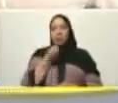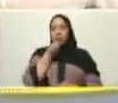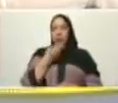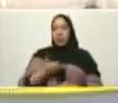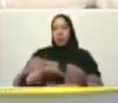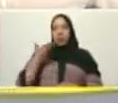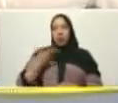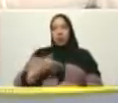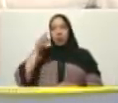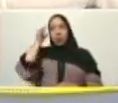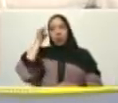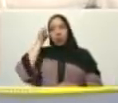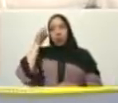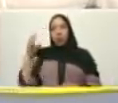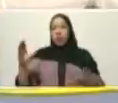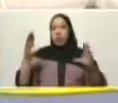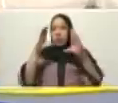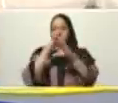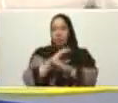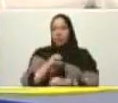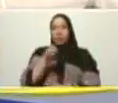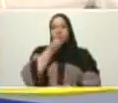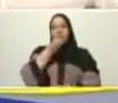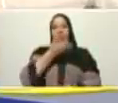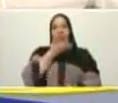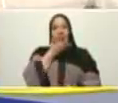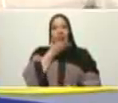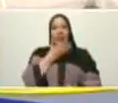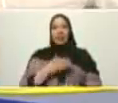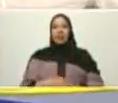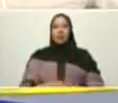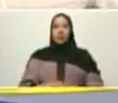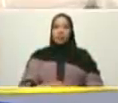en una noche tan linda como esta Luis José